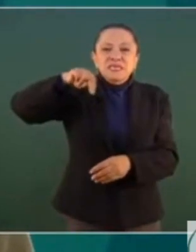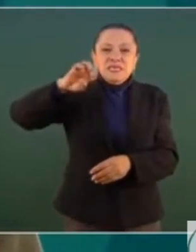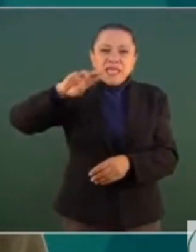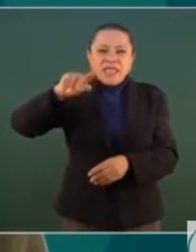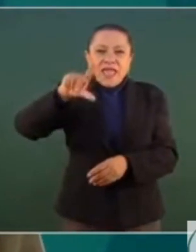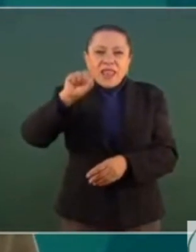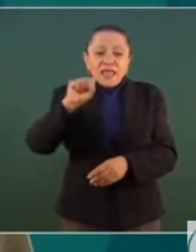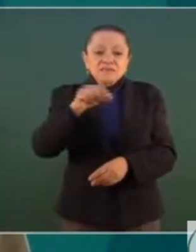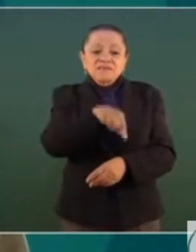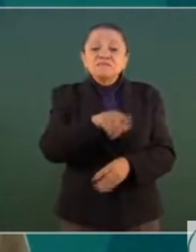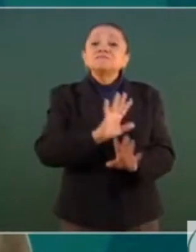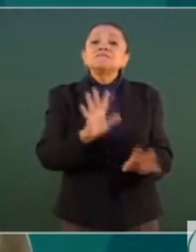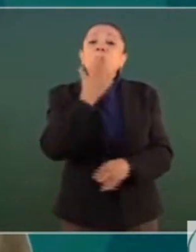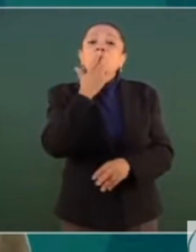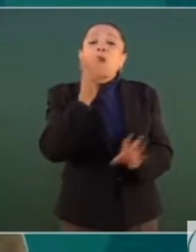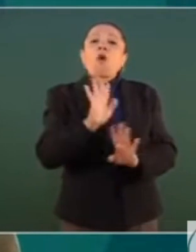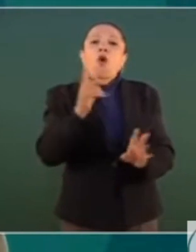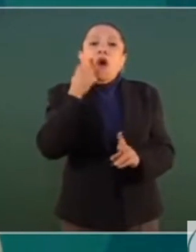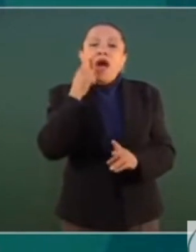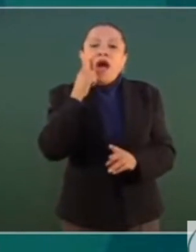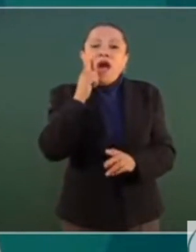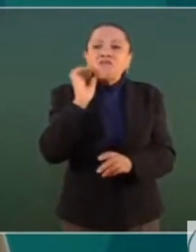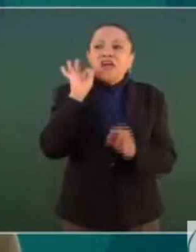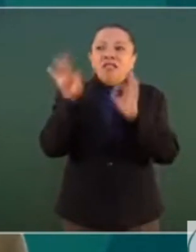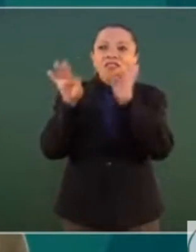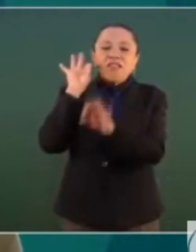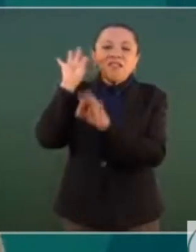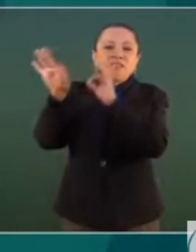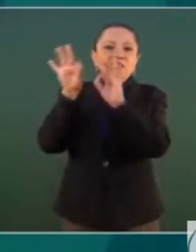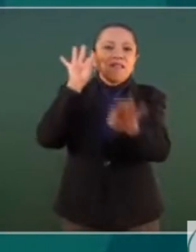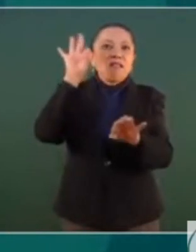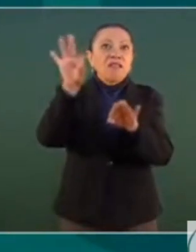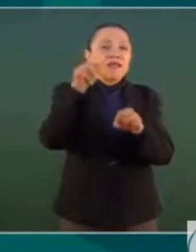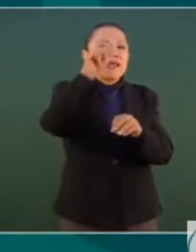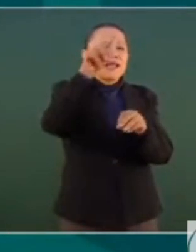especular en el mercado financiero.